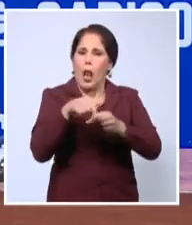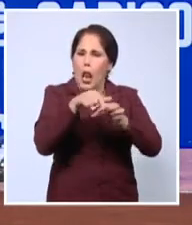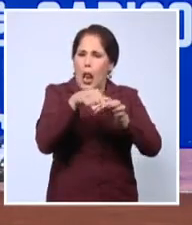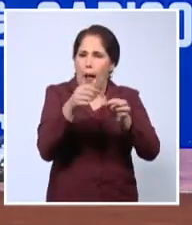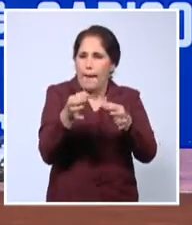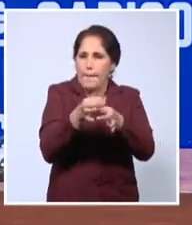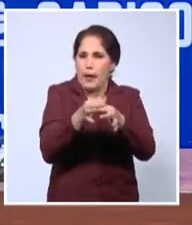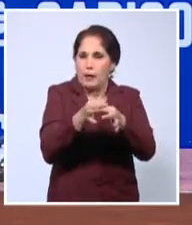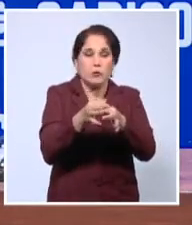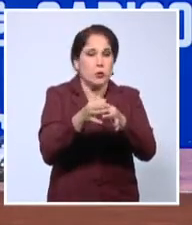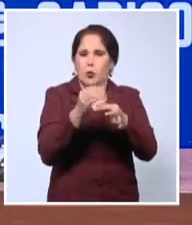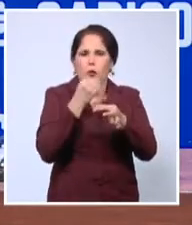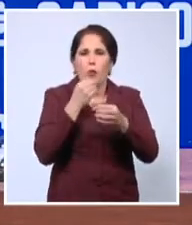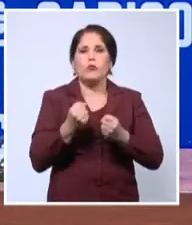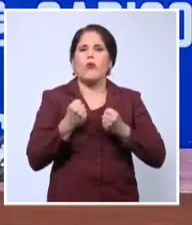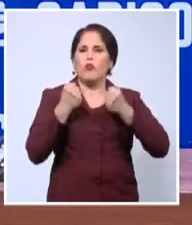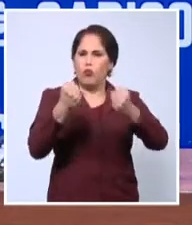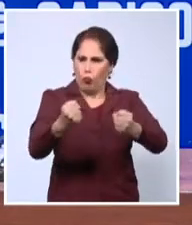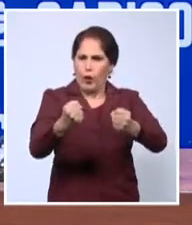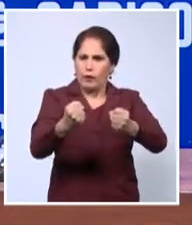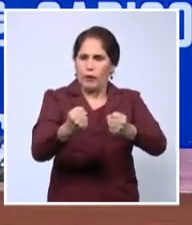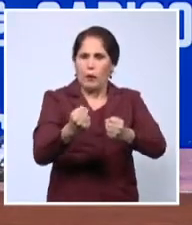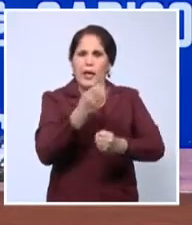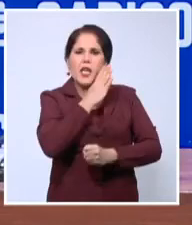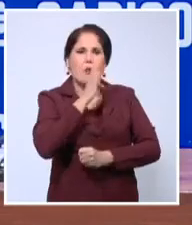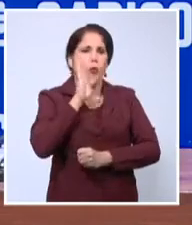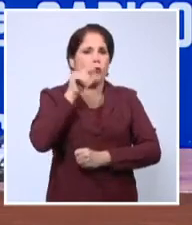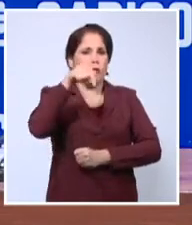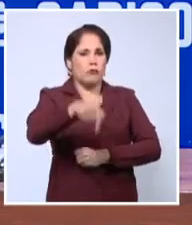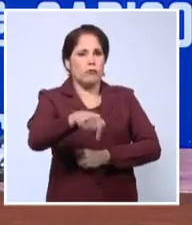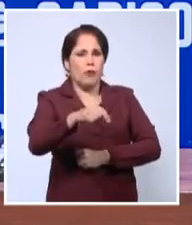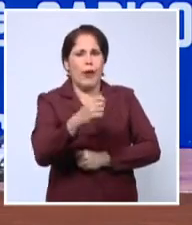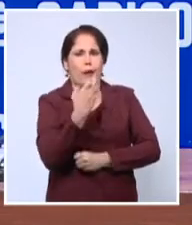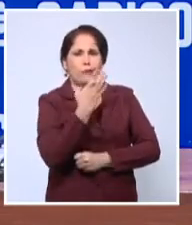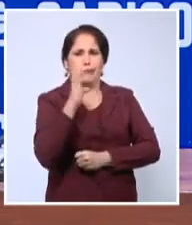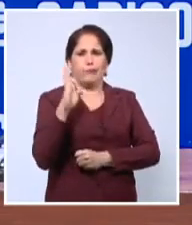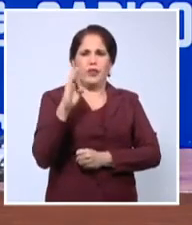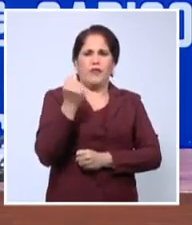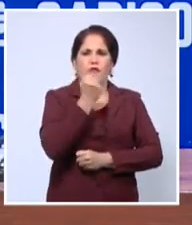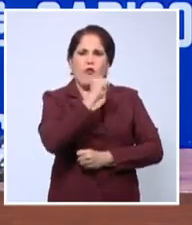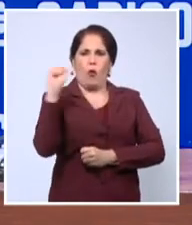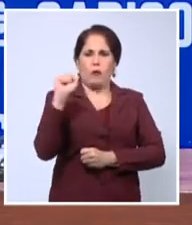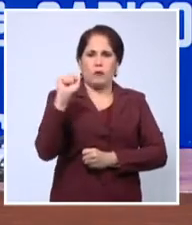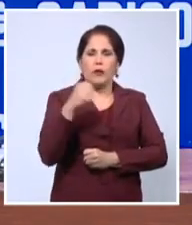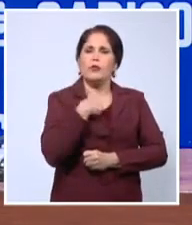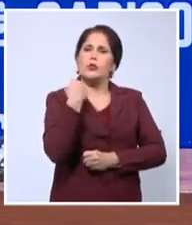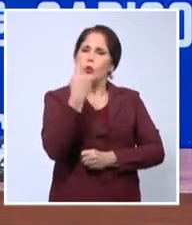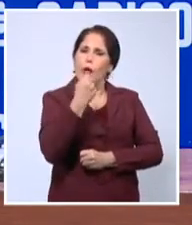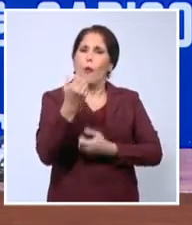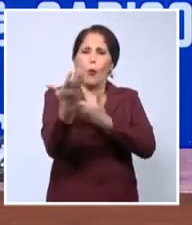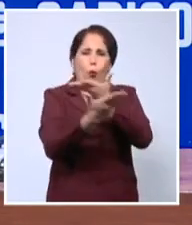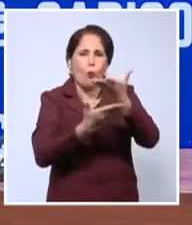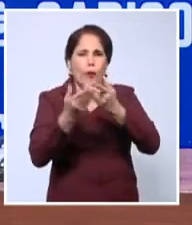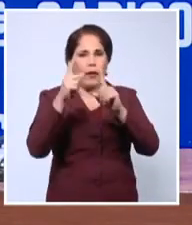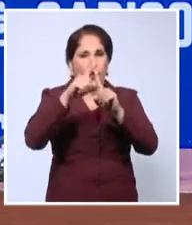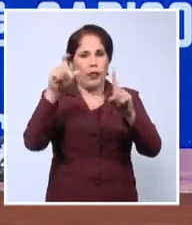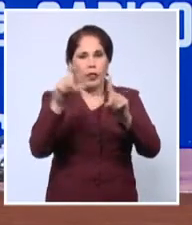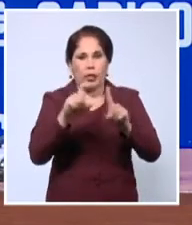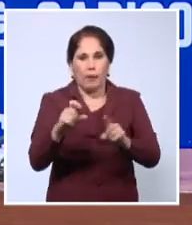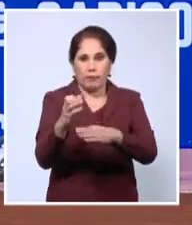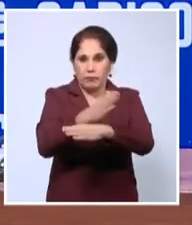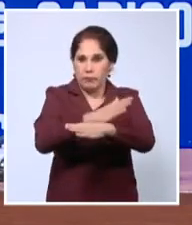gigantes en un mundo donde imperan la hipocresía y la crueldad. Los invito a compartir los temas de la agenda,